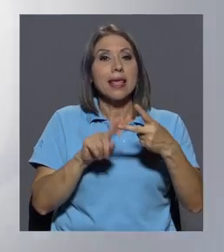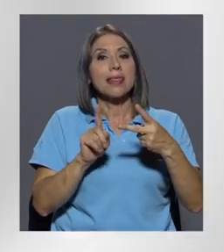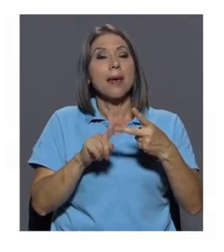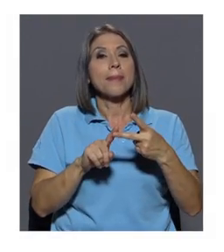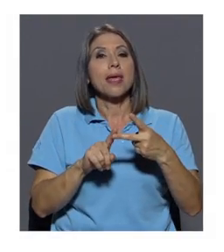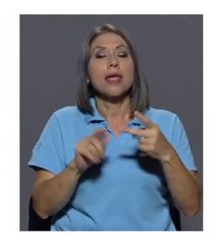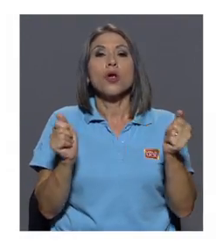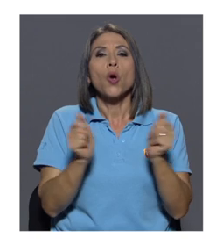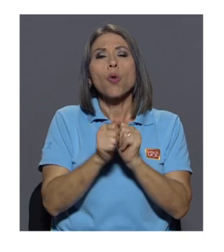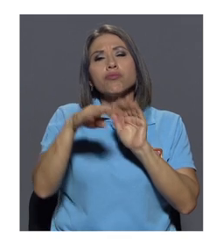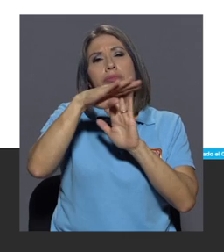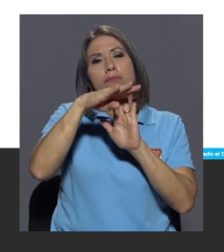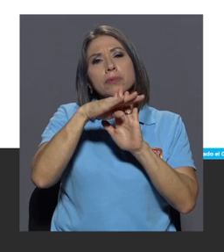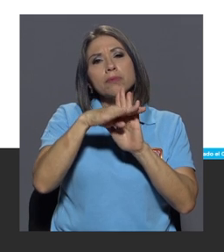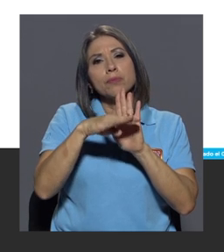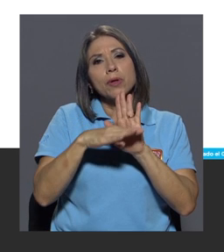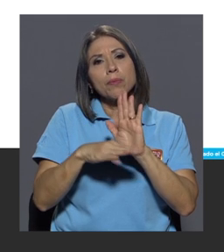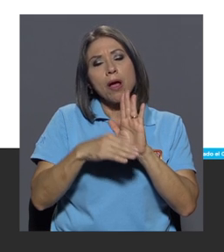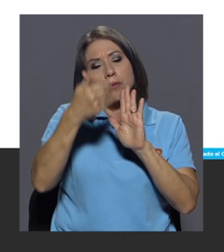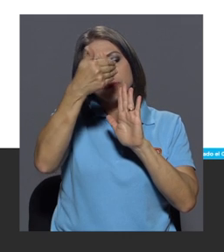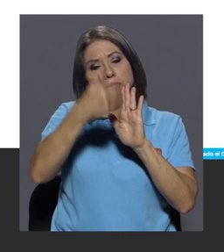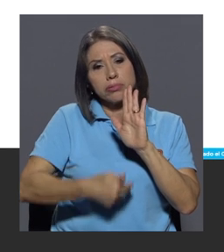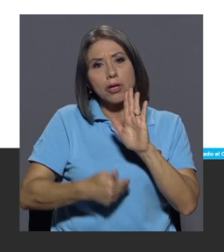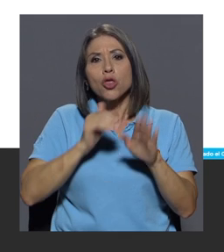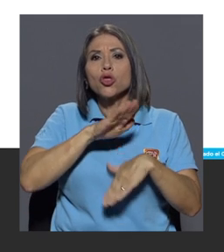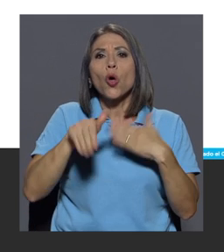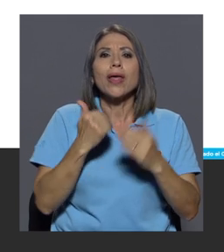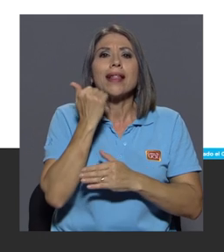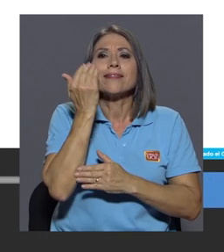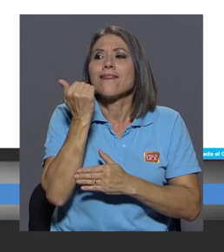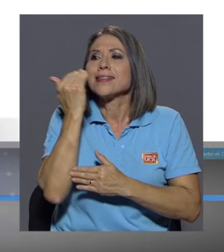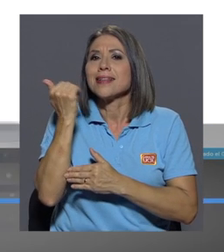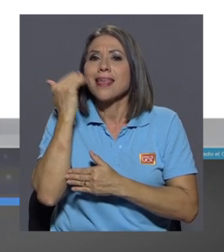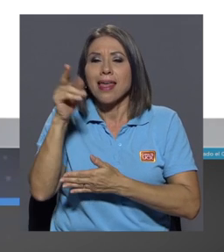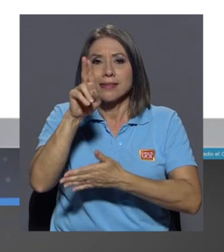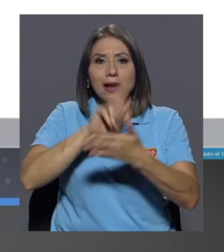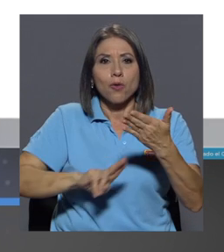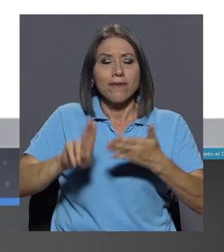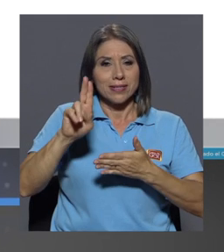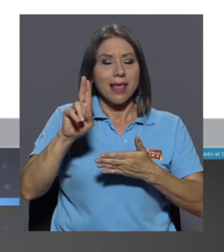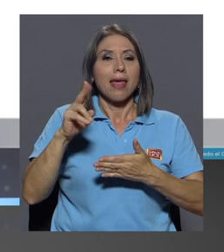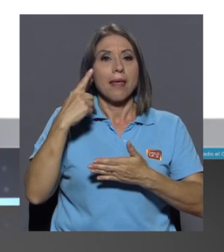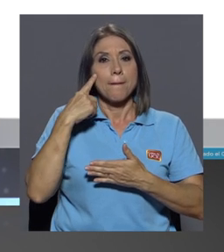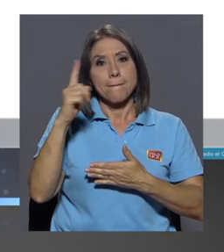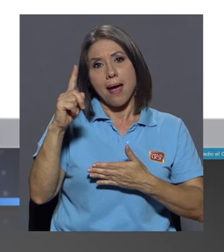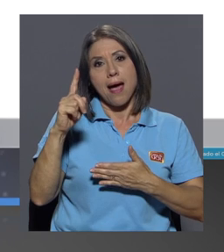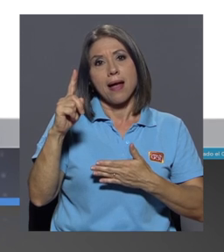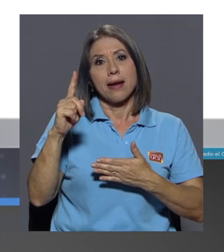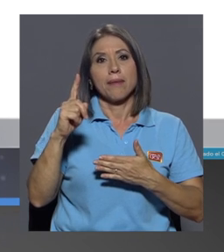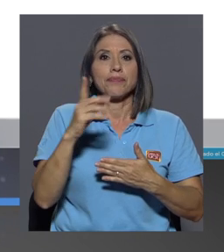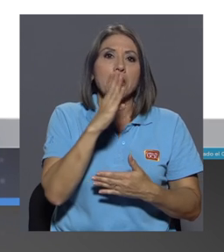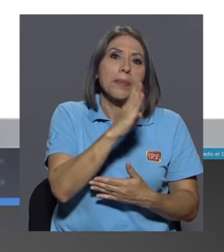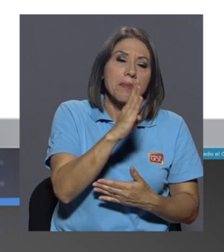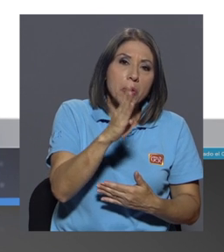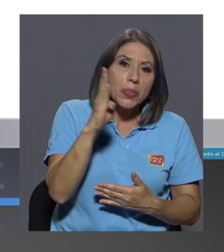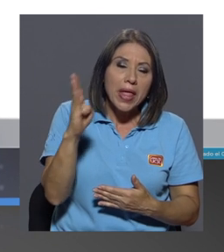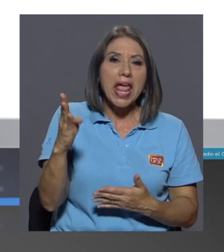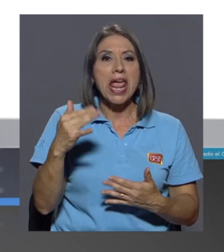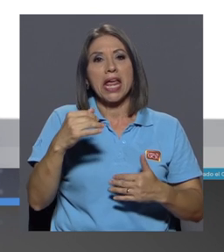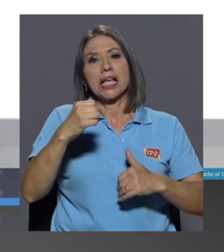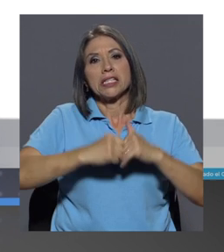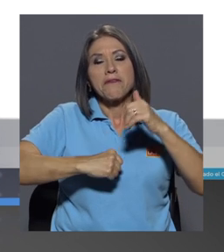con un listado de todas aquellas facilidades que tiene la universidad en estos elementos, digamos, a nivel de bibliotecas, de